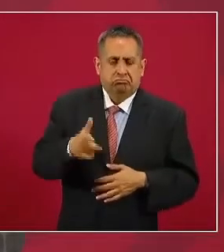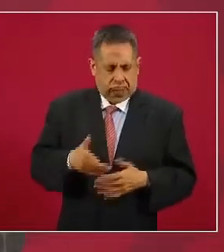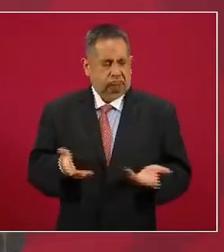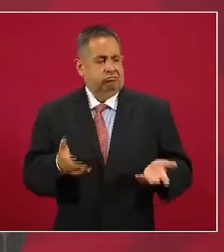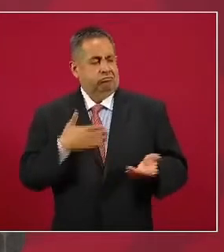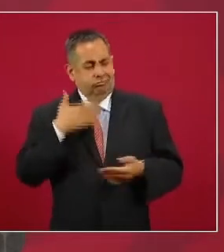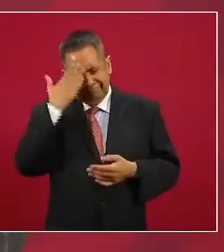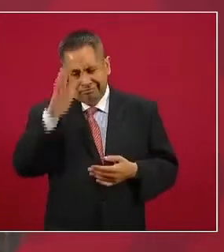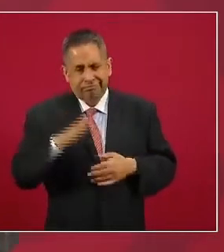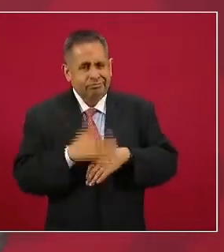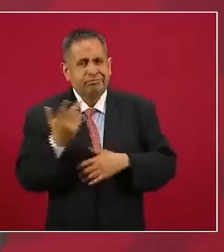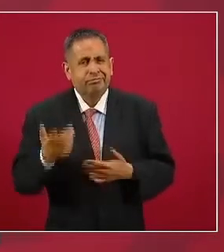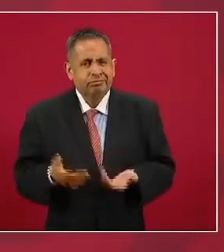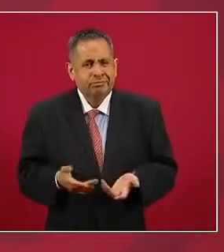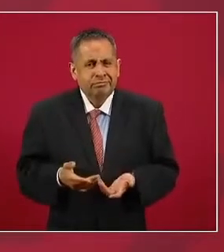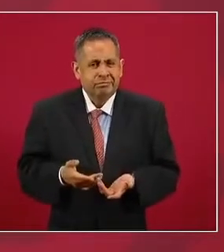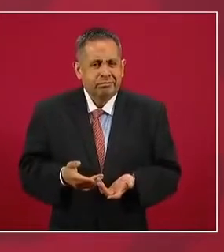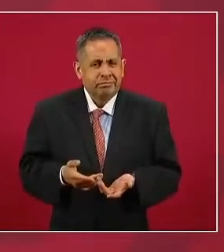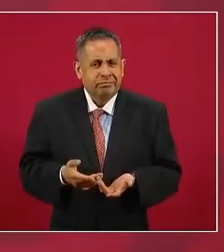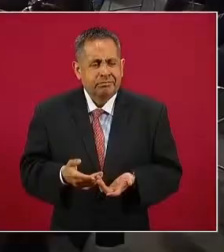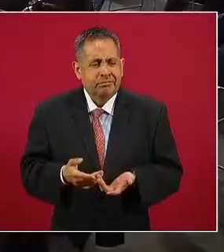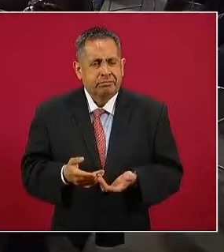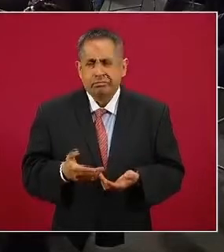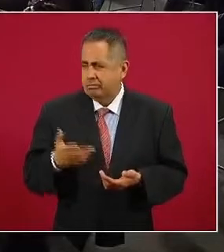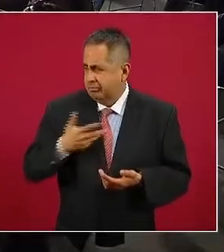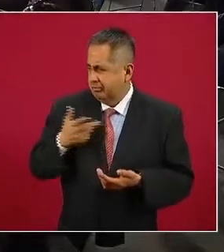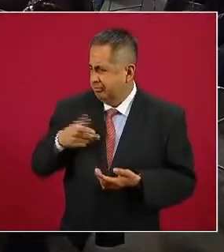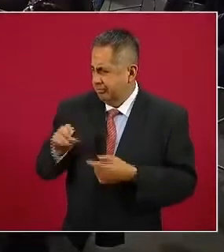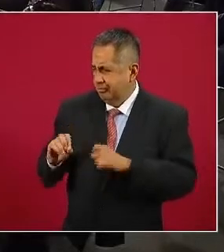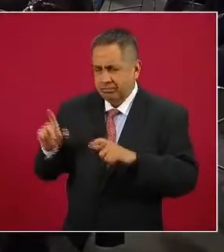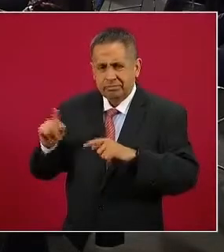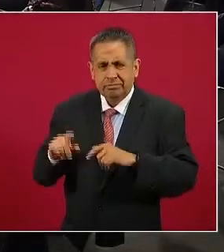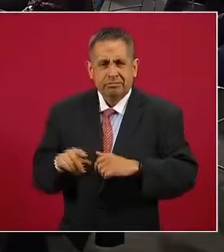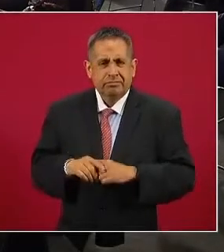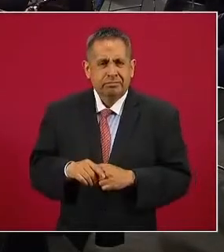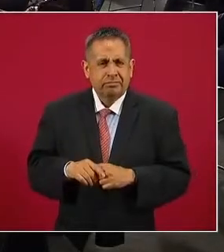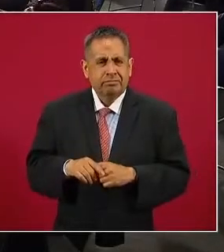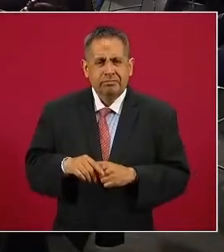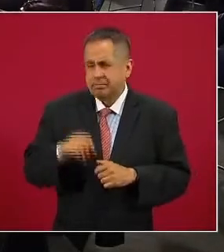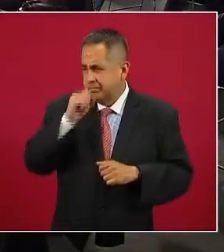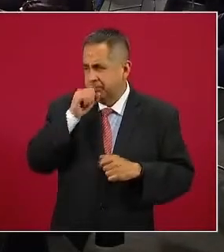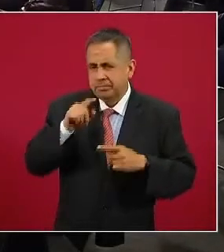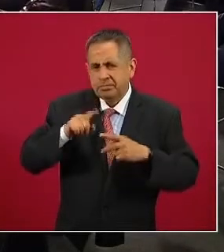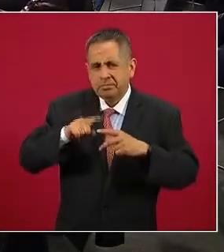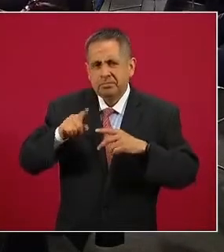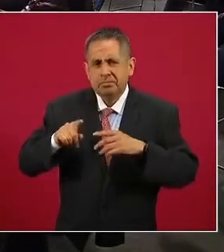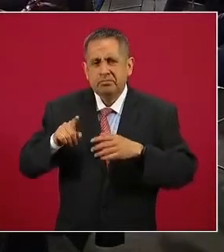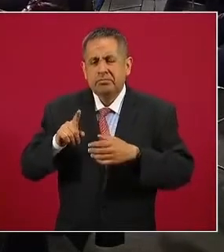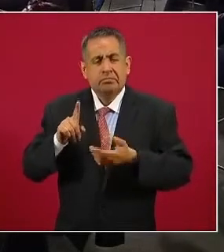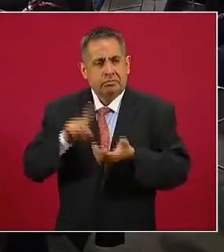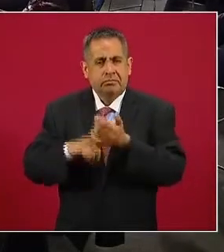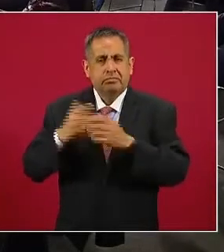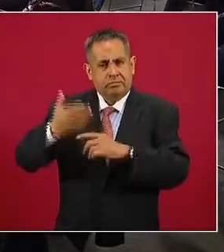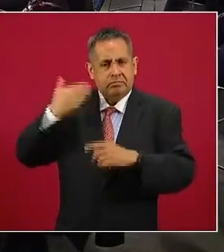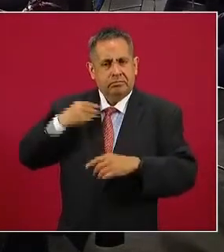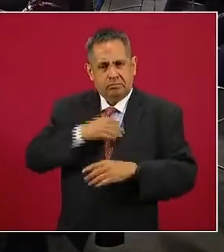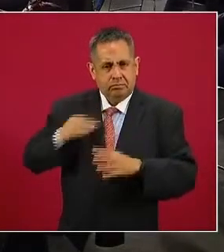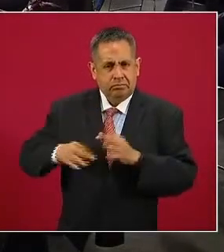¿no tienes la gráfica de los cumplimientos?